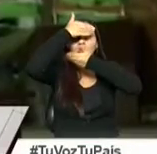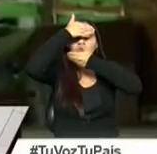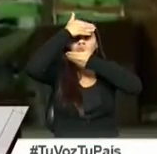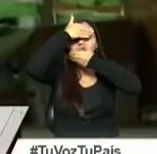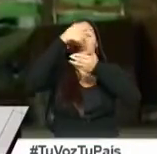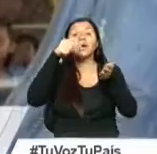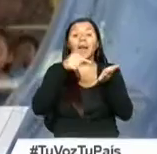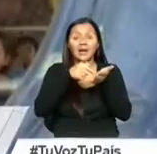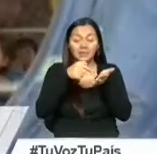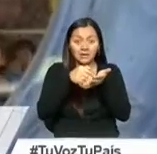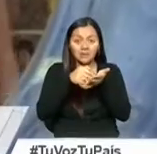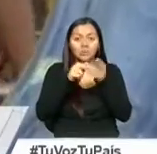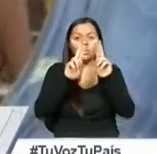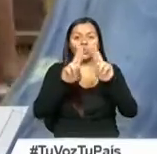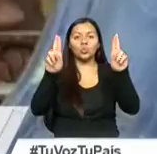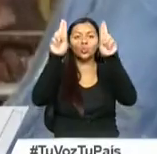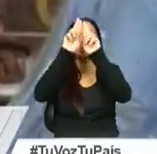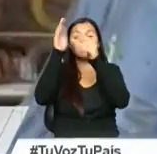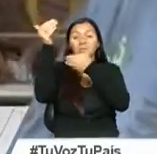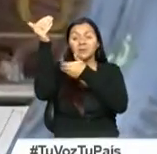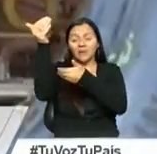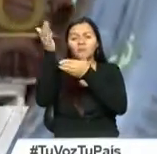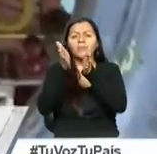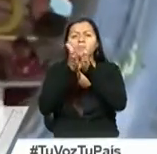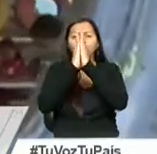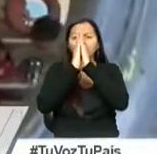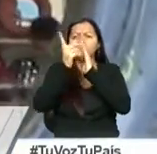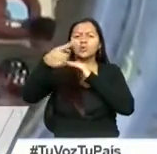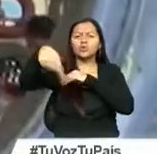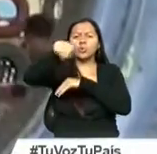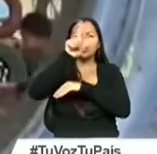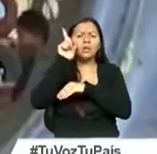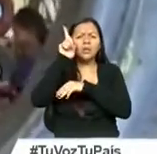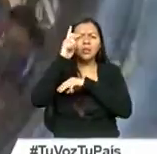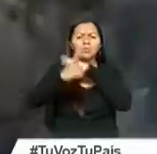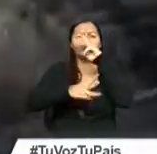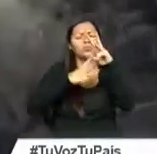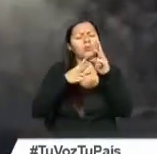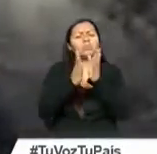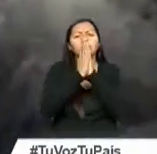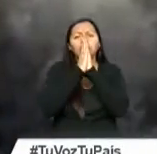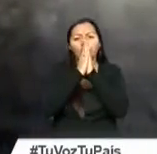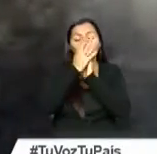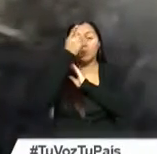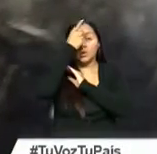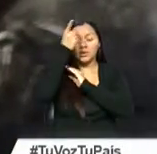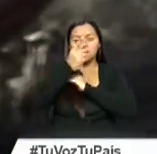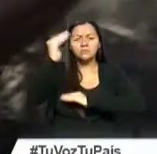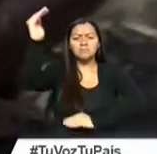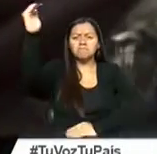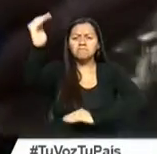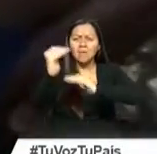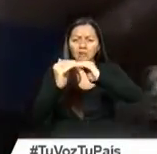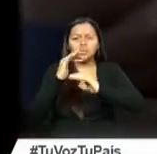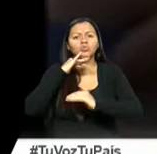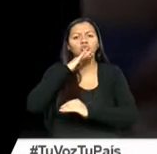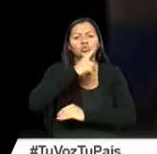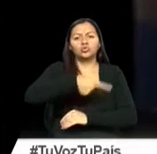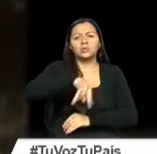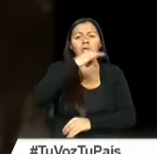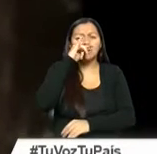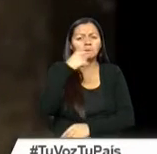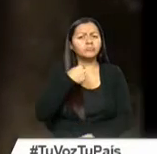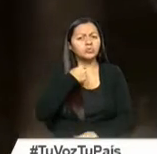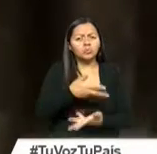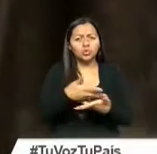UNICEF pedirá a los dirigentes mundiales que tomen medidas urgentes para reducir la contaminación atmosférica en